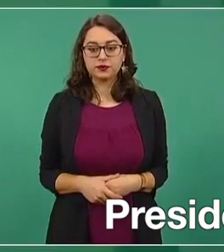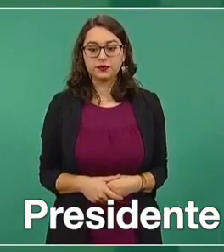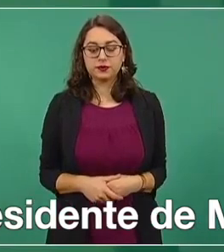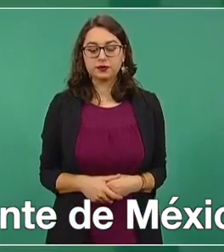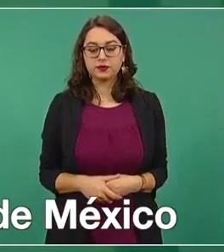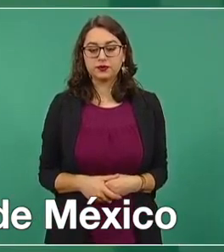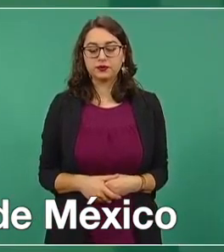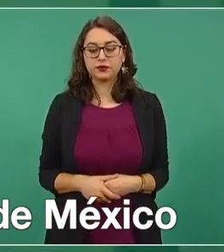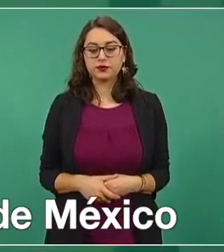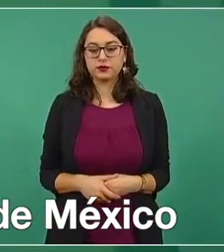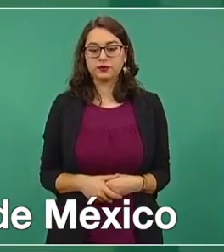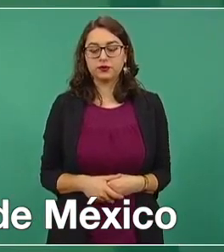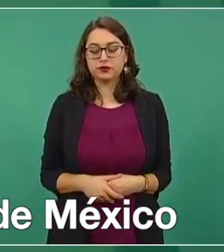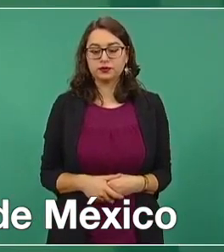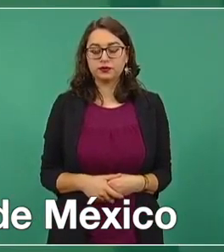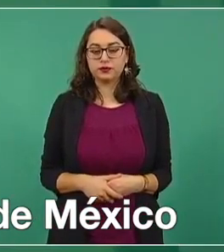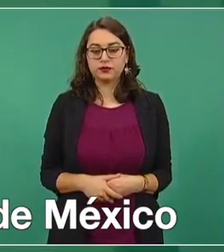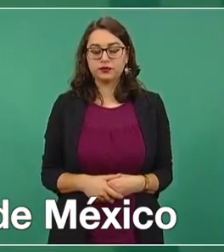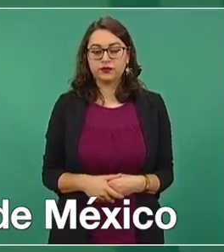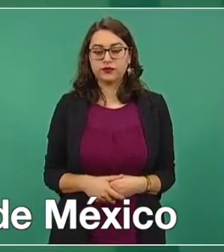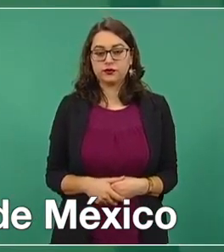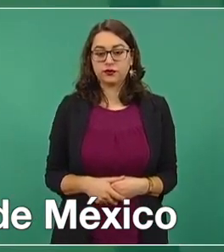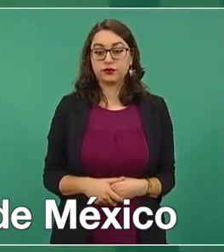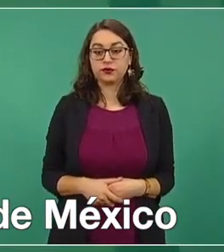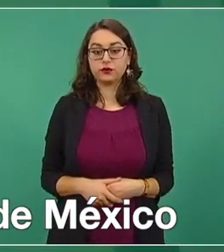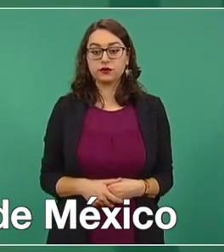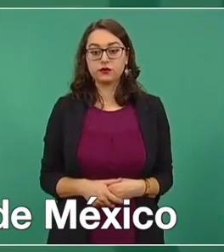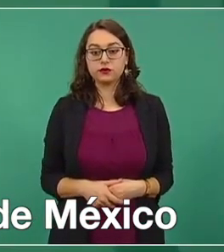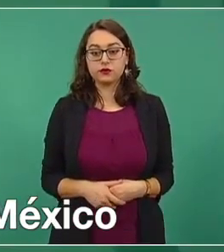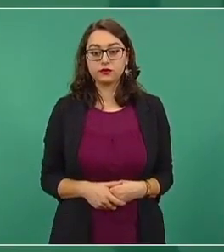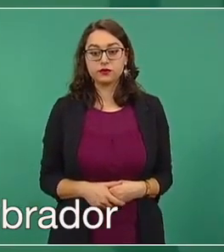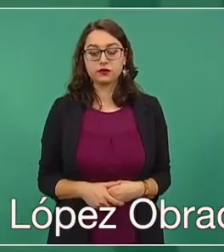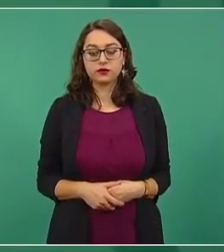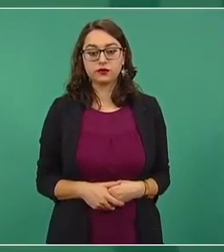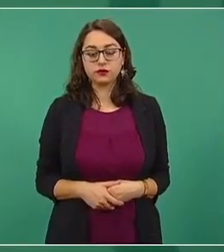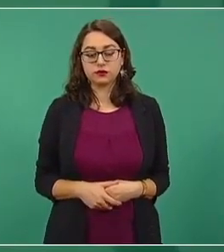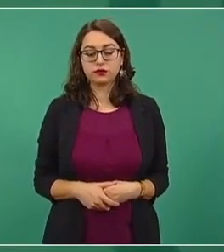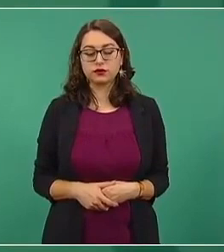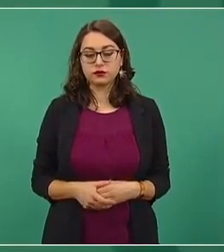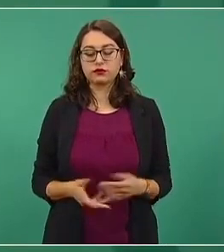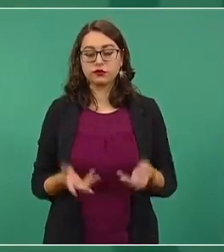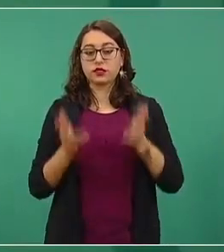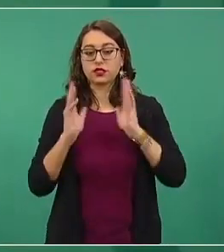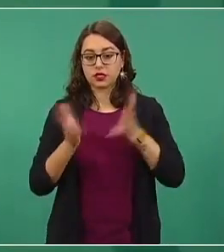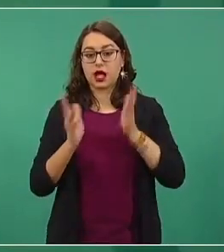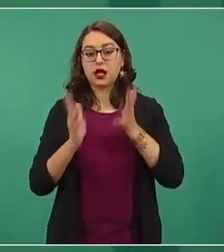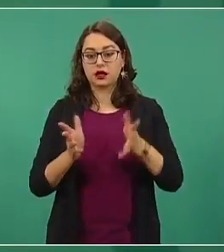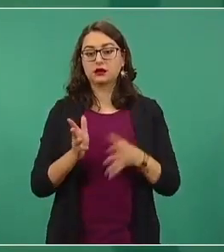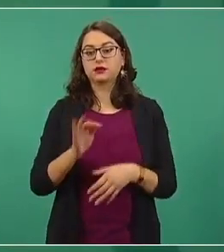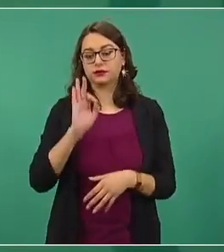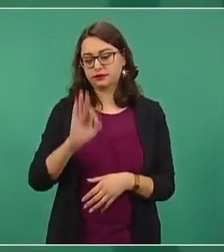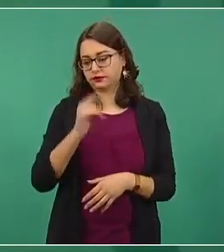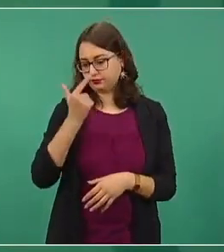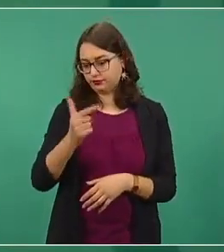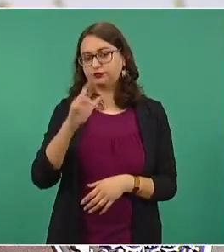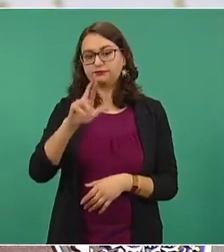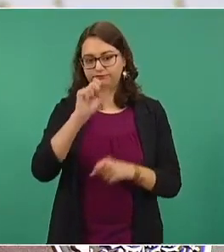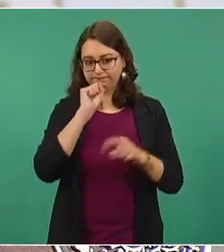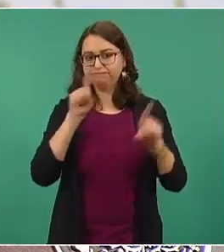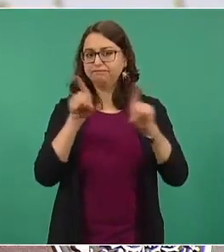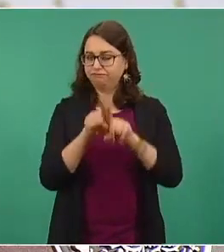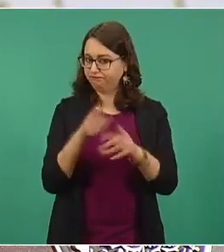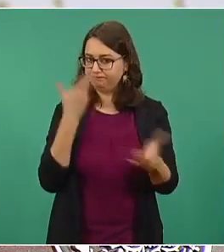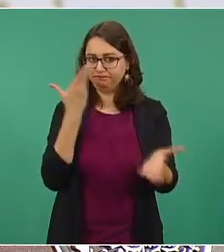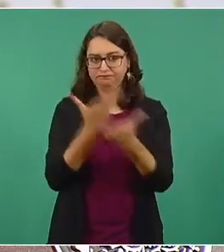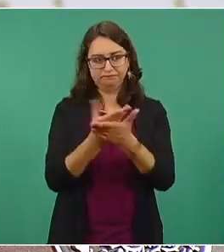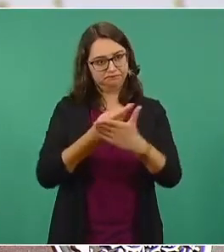envió a la Fiscalía General de la República. En efecto,